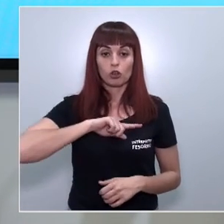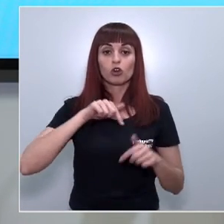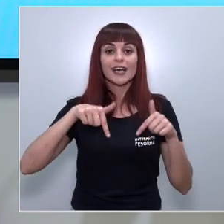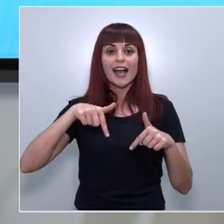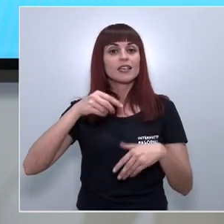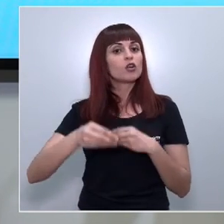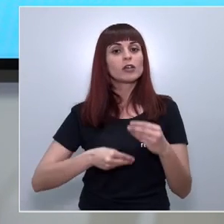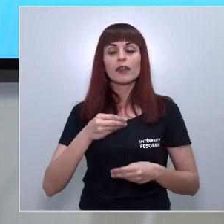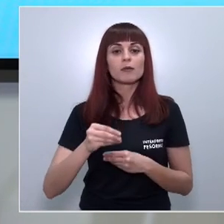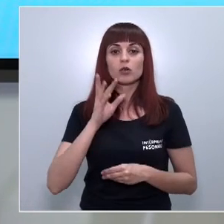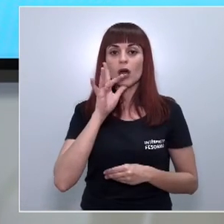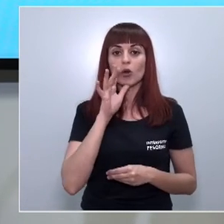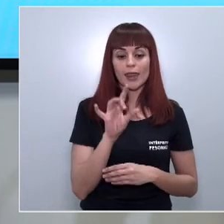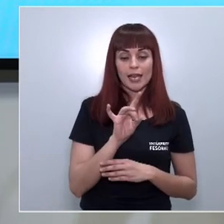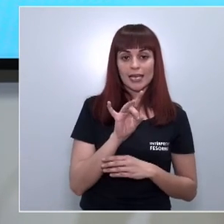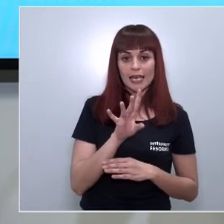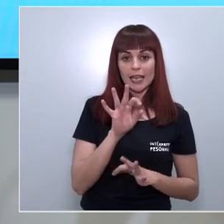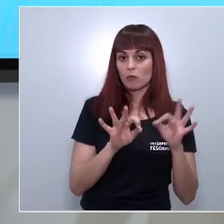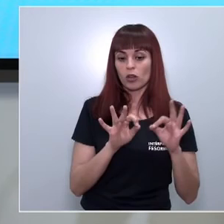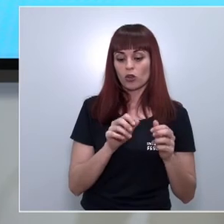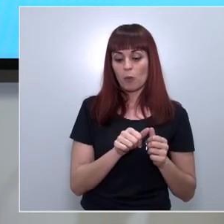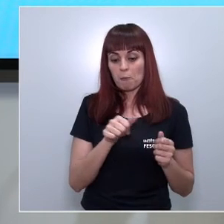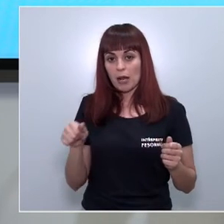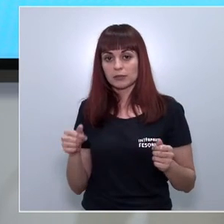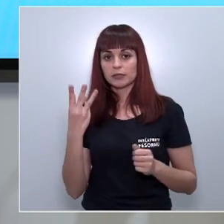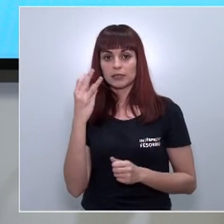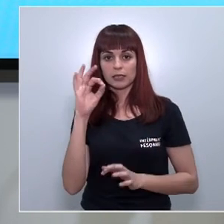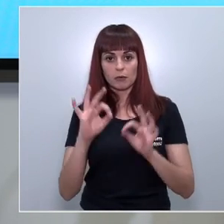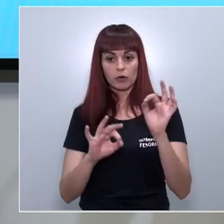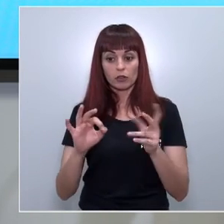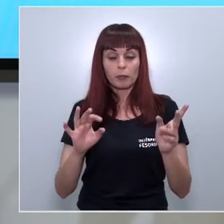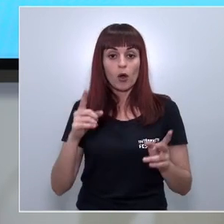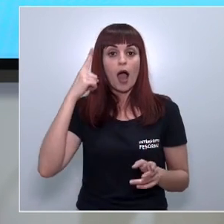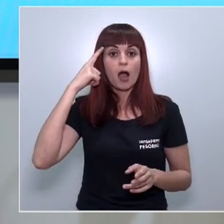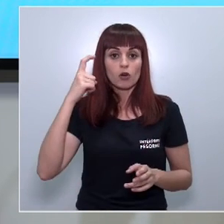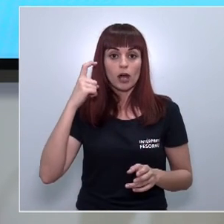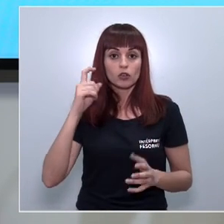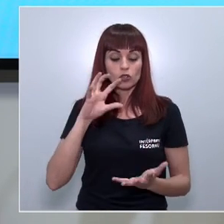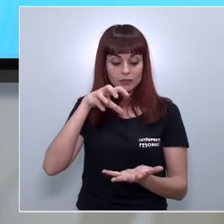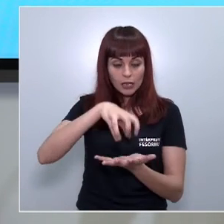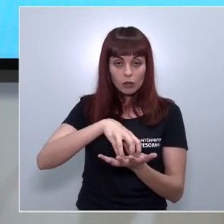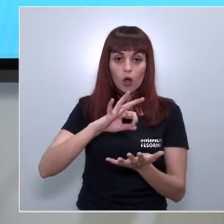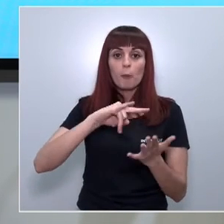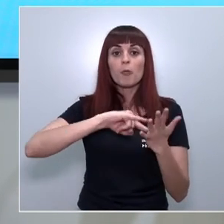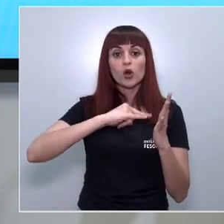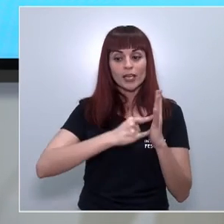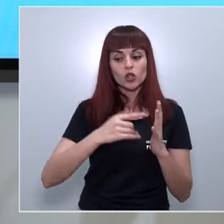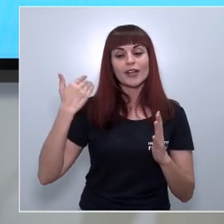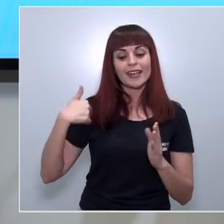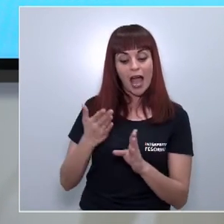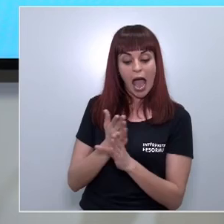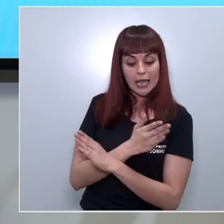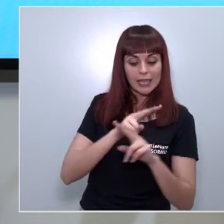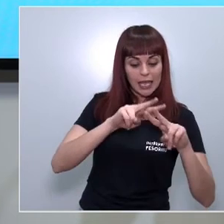lo que hacemos ahora es ampliar del 15% al 30% pero hay que recordar que son en instalaciones en proyectos que ya han sido